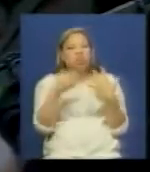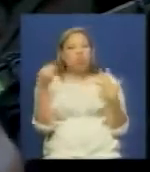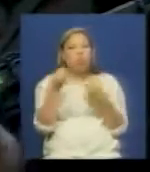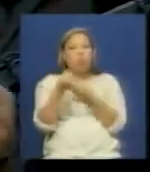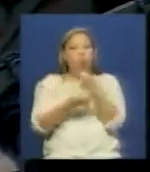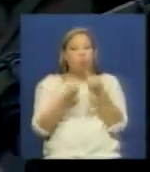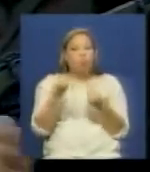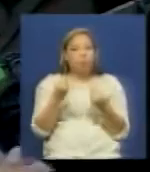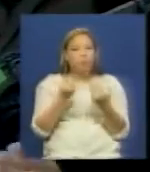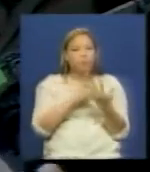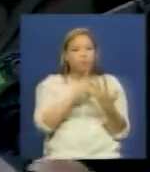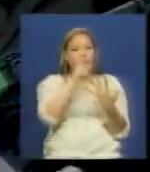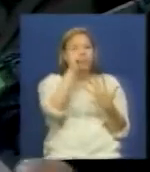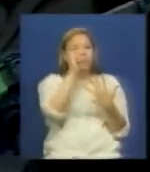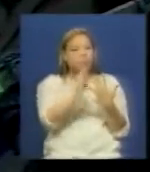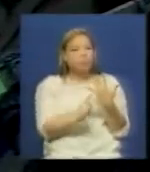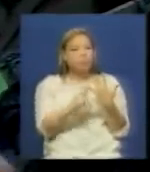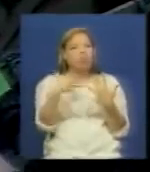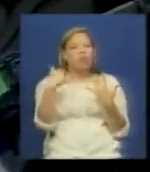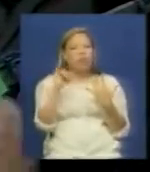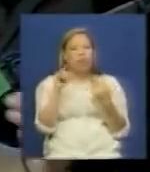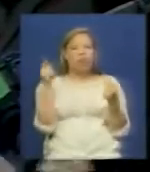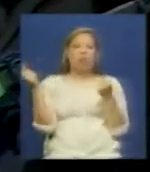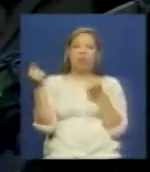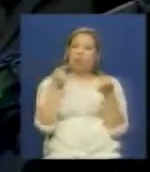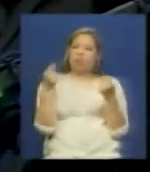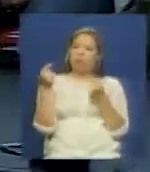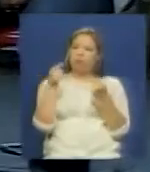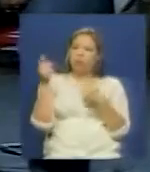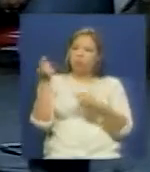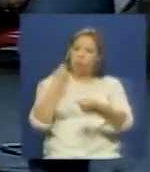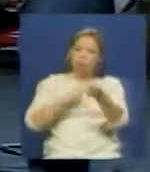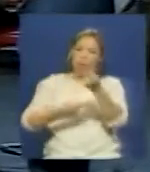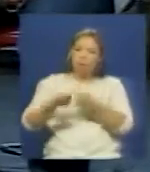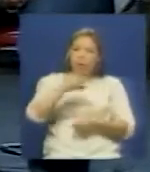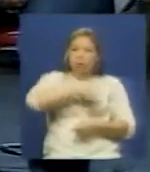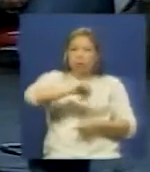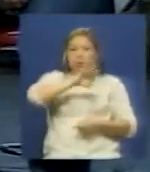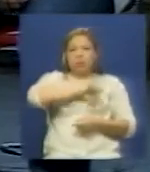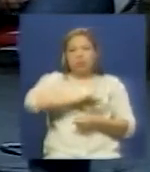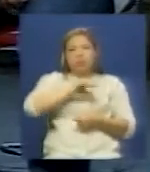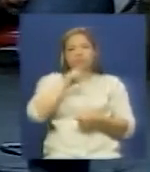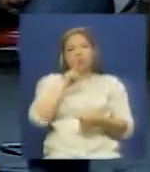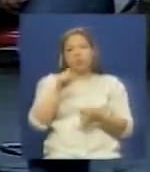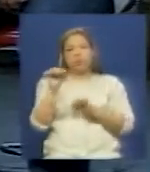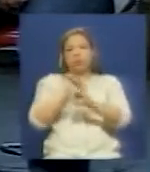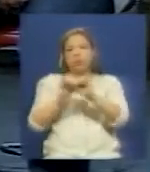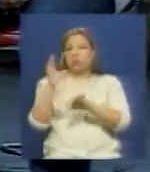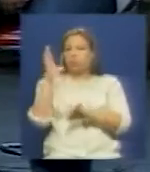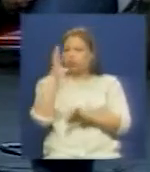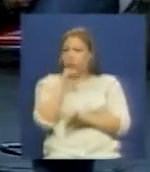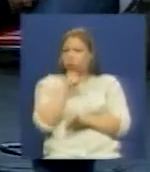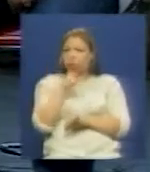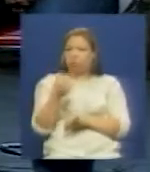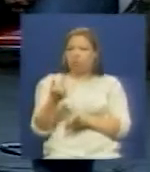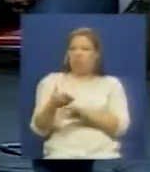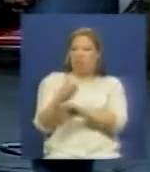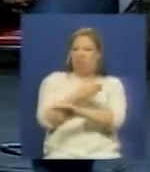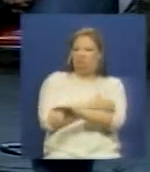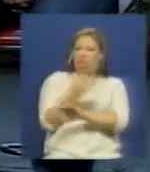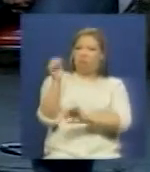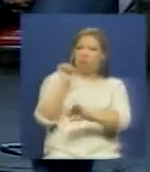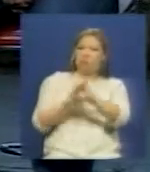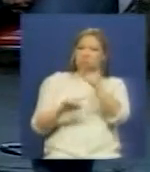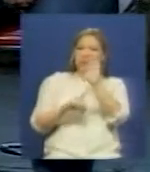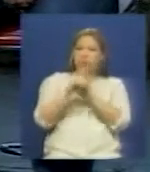construcción ¿qué está discutiendo ahorita el pueblo? ¿qué está discutiendo ahorita los movimientos sociales para poder proponer y para que no haya digamos un retroceso sino más